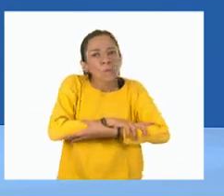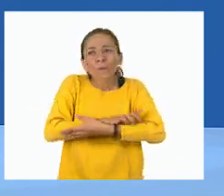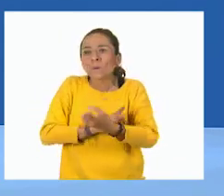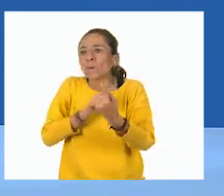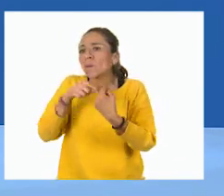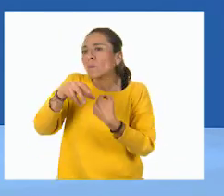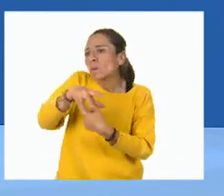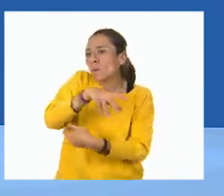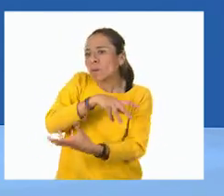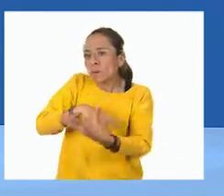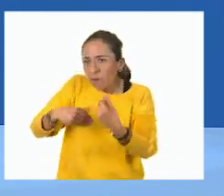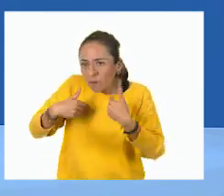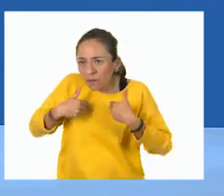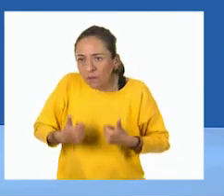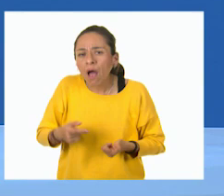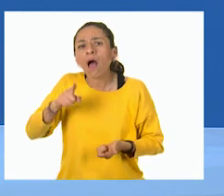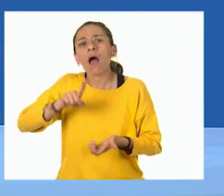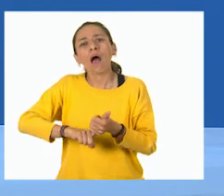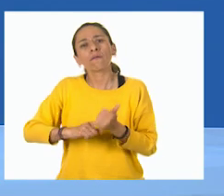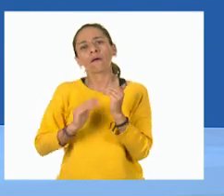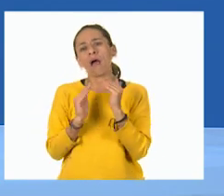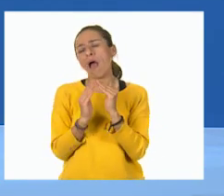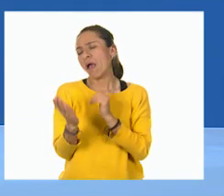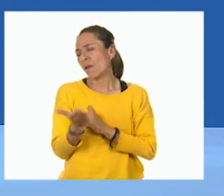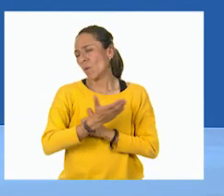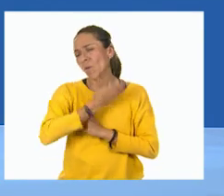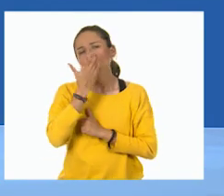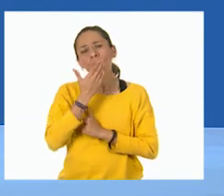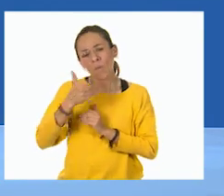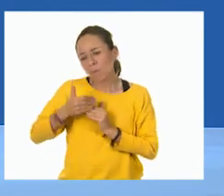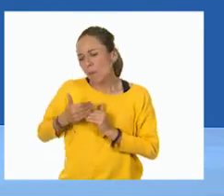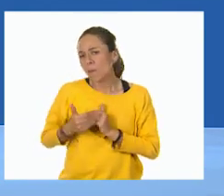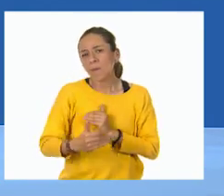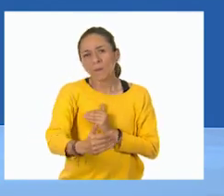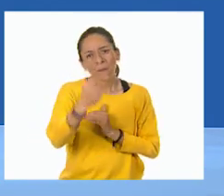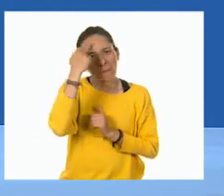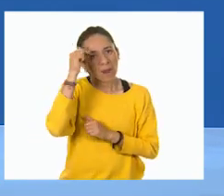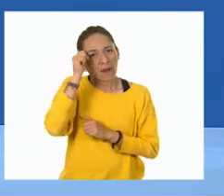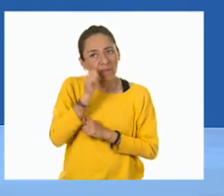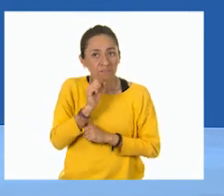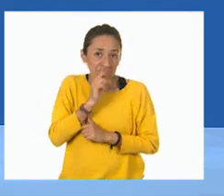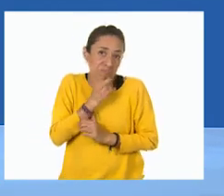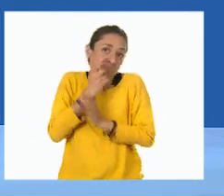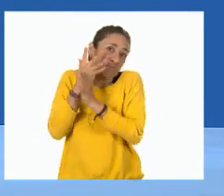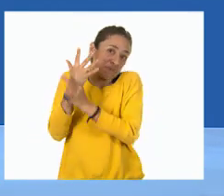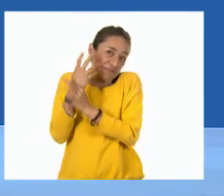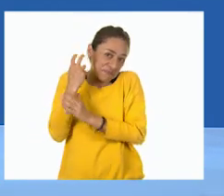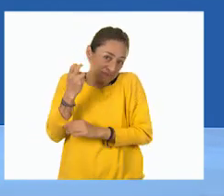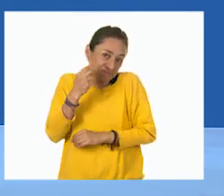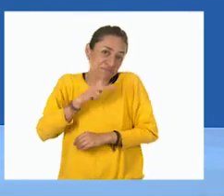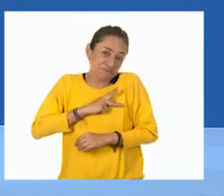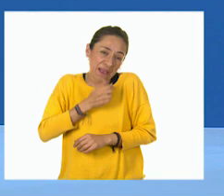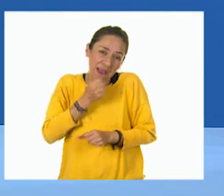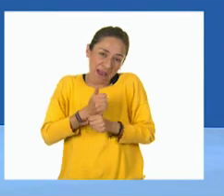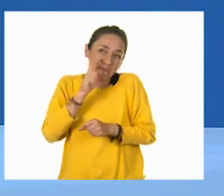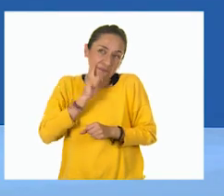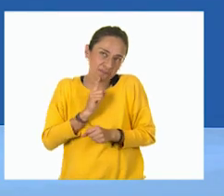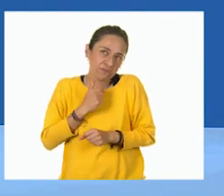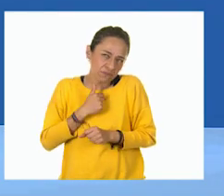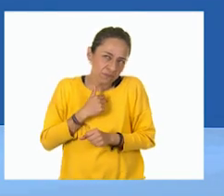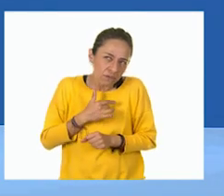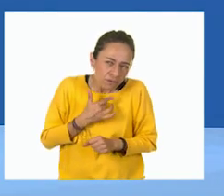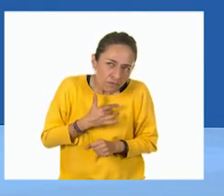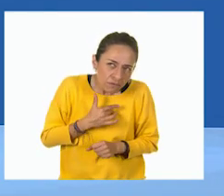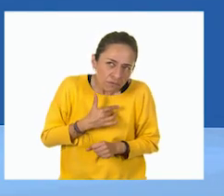una costumbre en los hogares. Bueno, pero eso es lo que me dice mi abuelita. Y yo le creo, pero bueno,